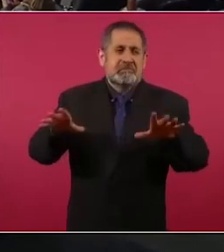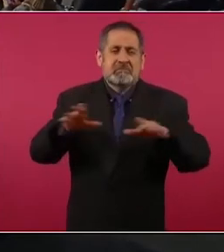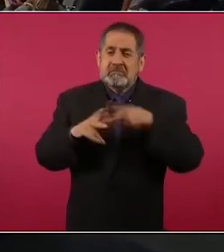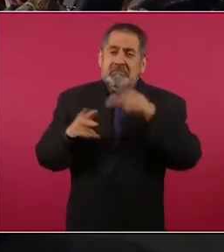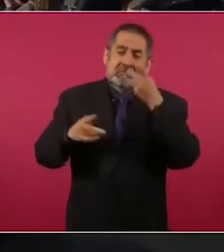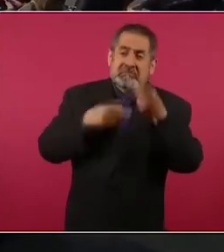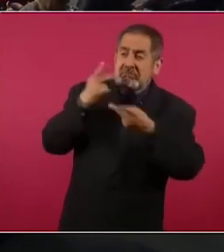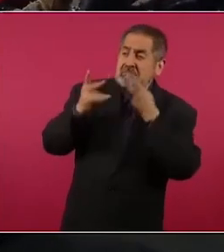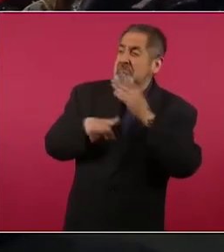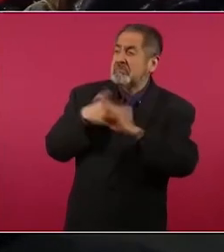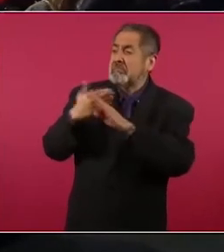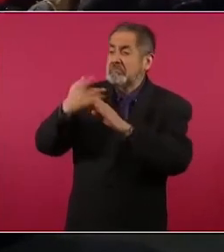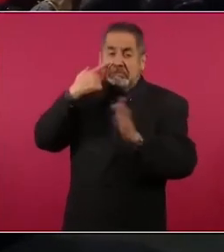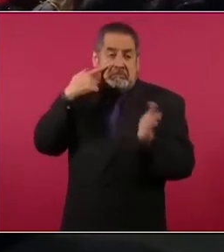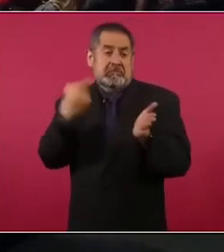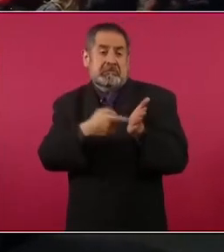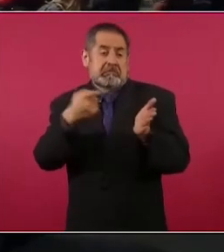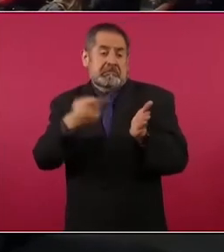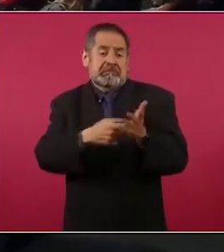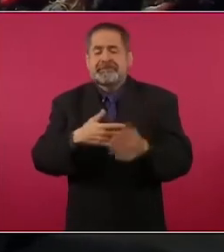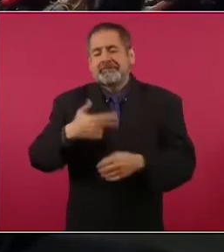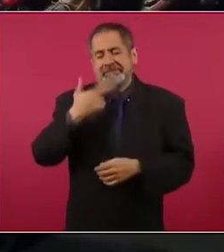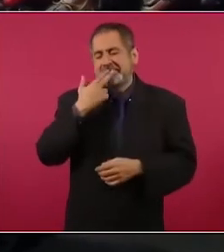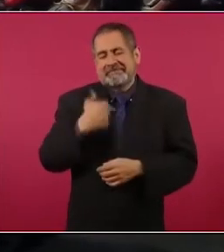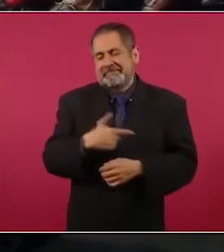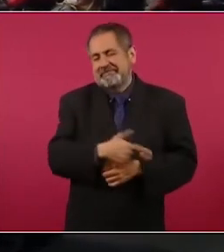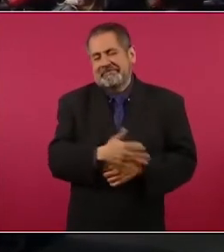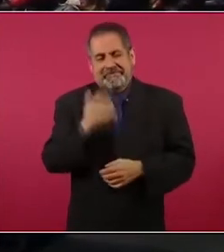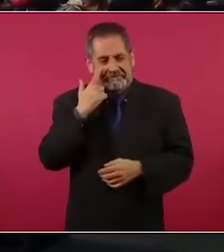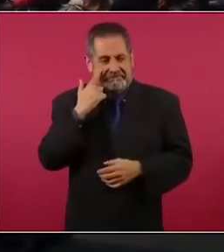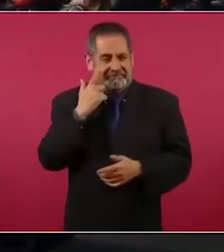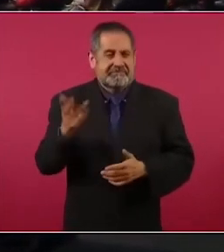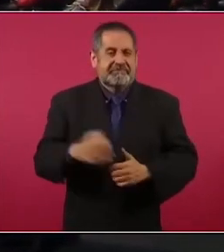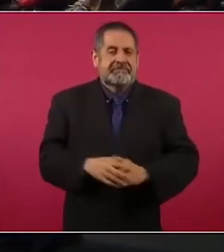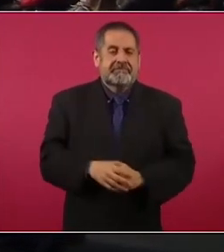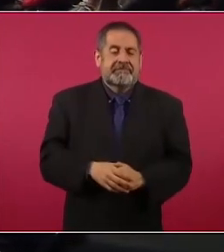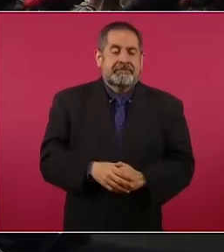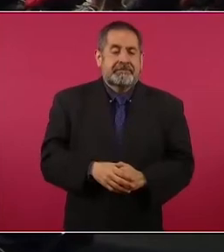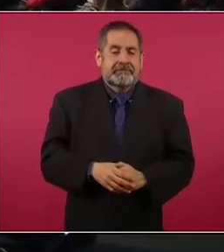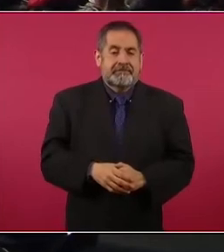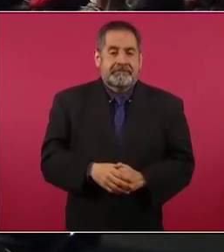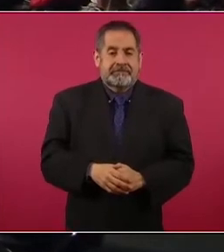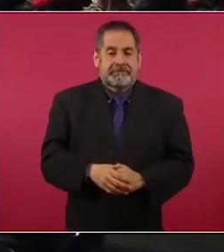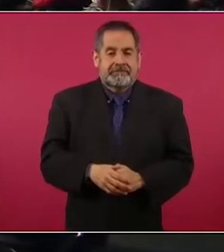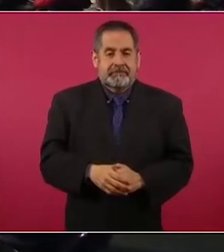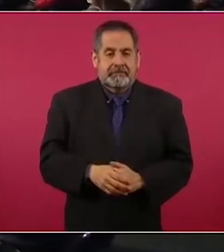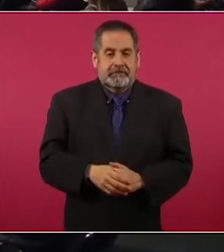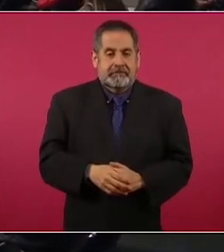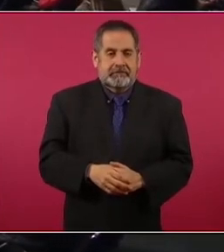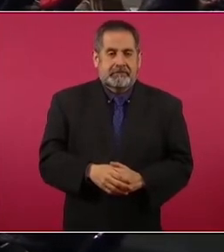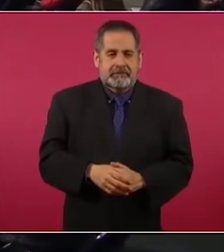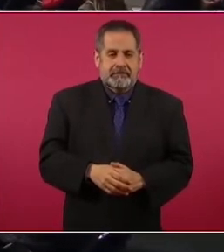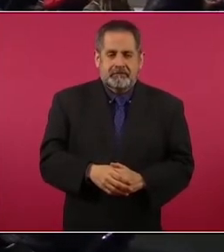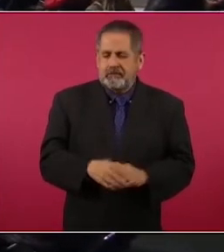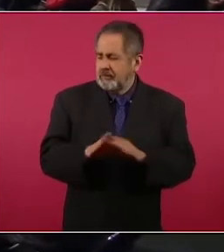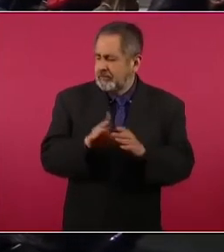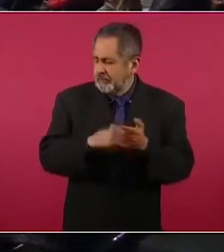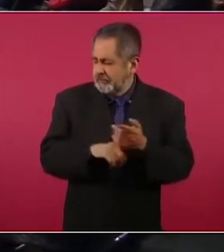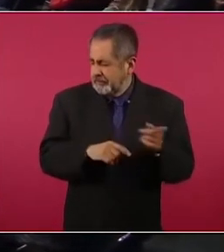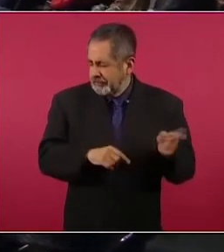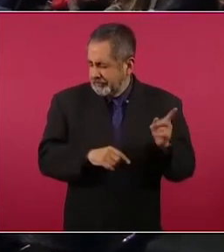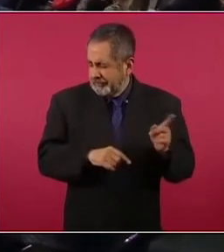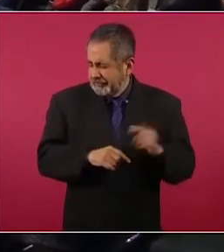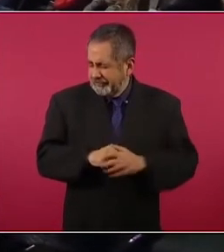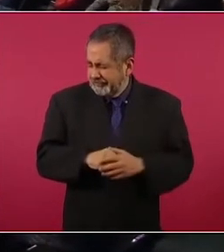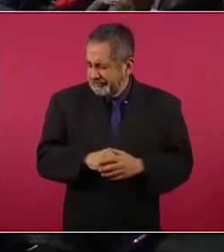este… ¿cómo se llama esta vez tan